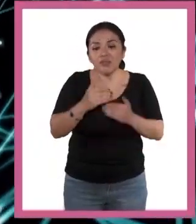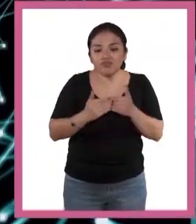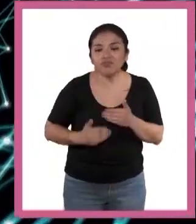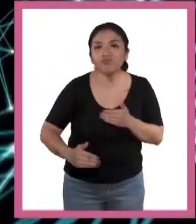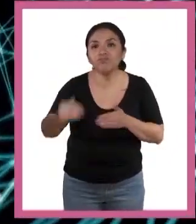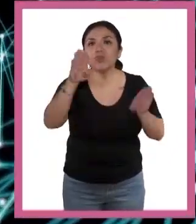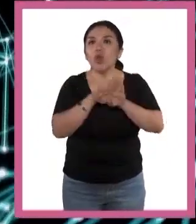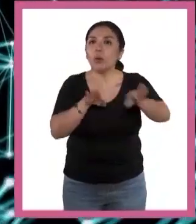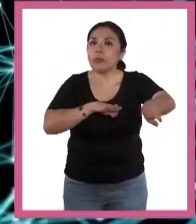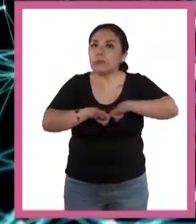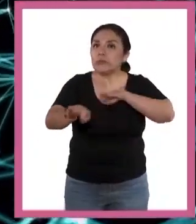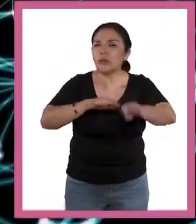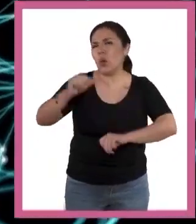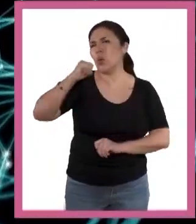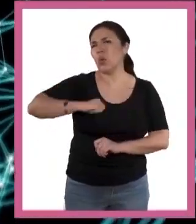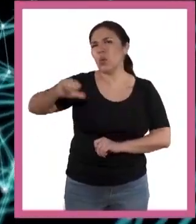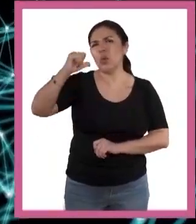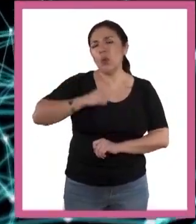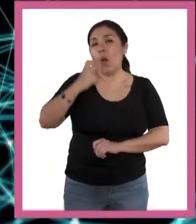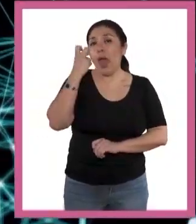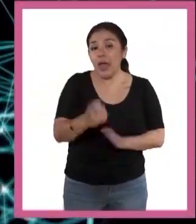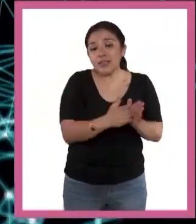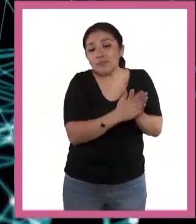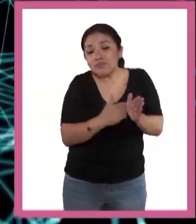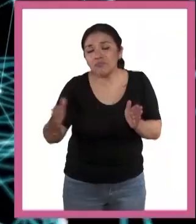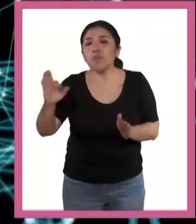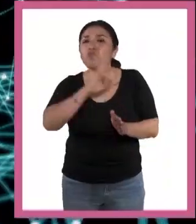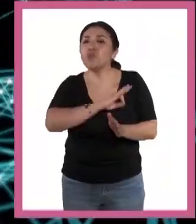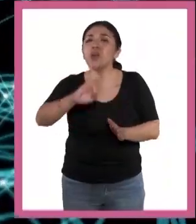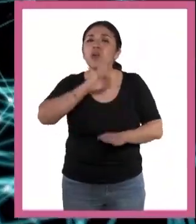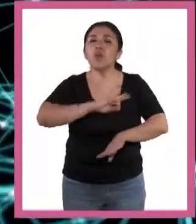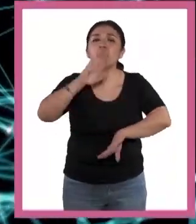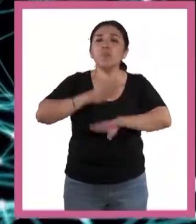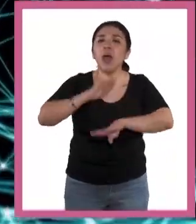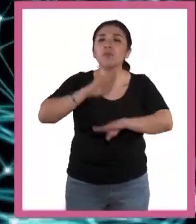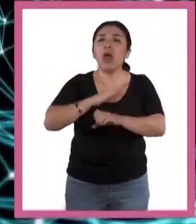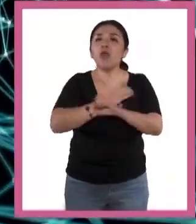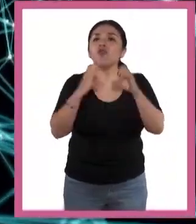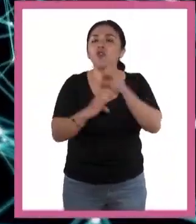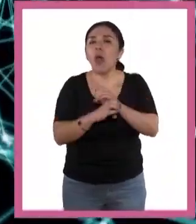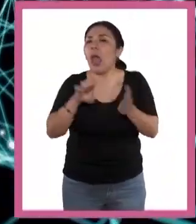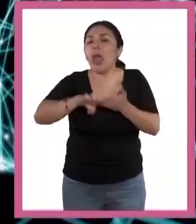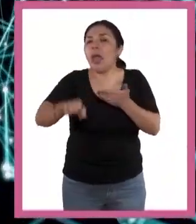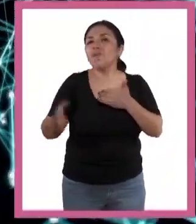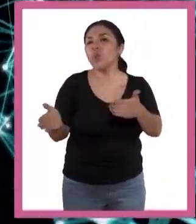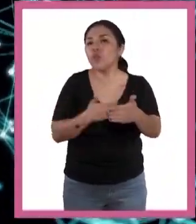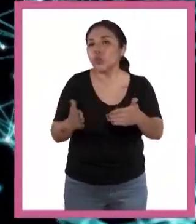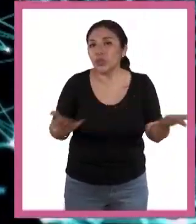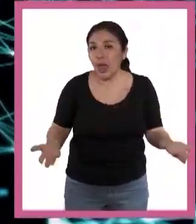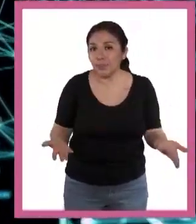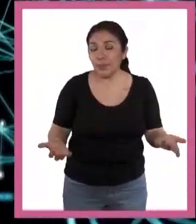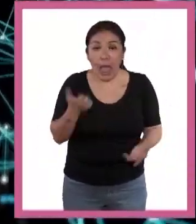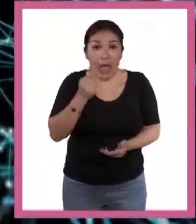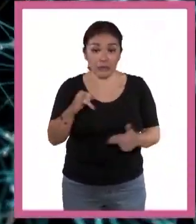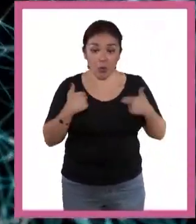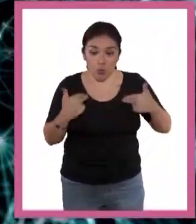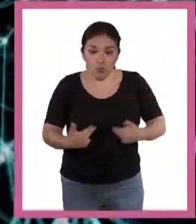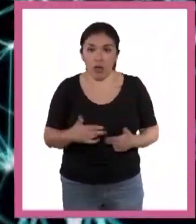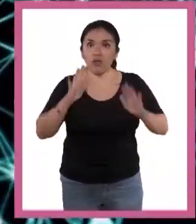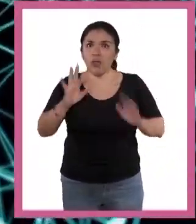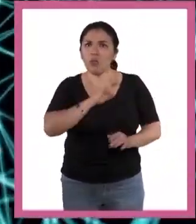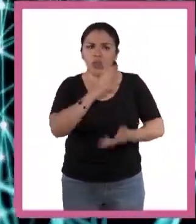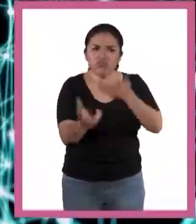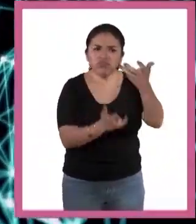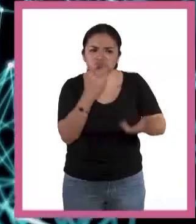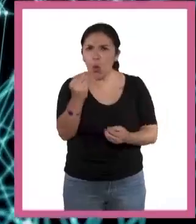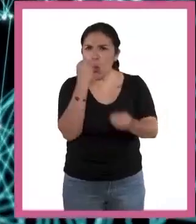proceso de trabajo primitivo que permitió muchas otras cosas como cocinar. Cuando la humanidad pudo cocer